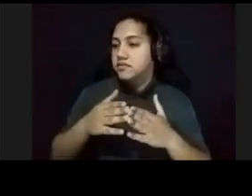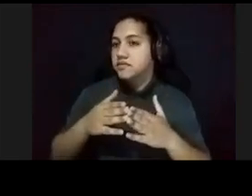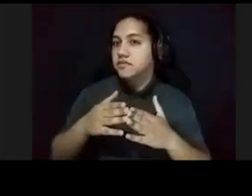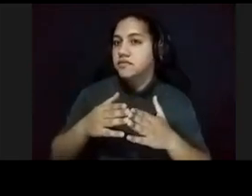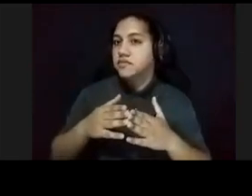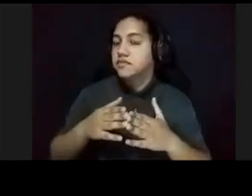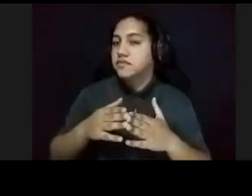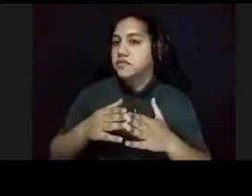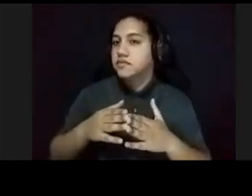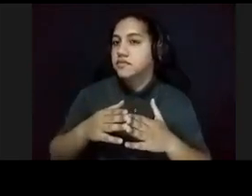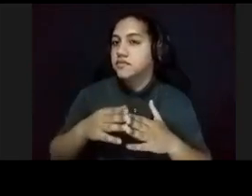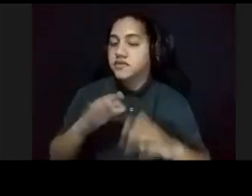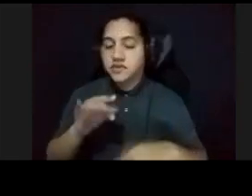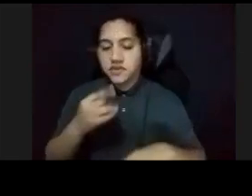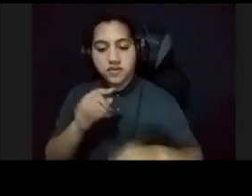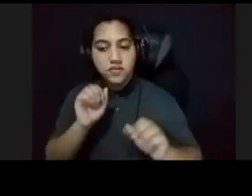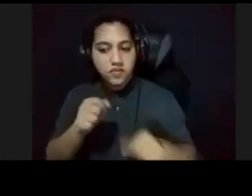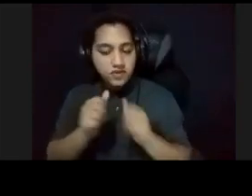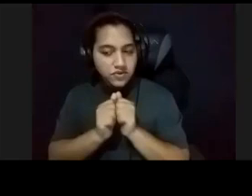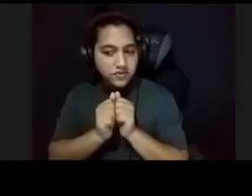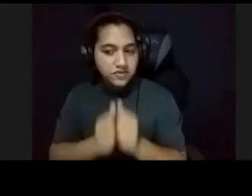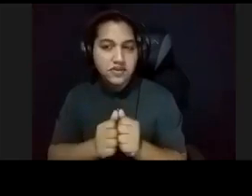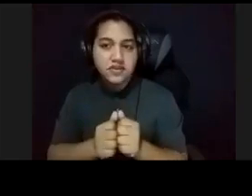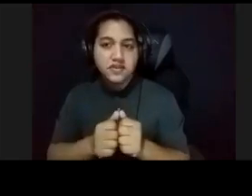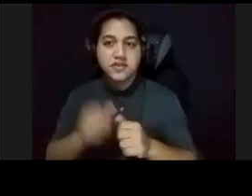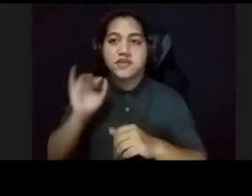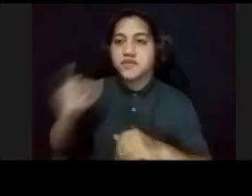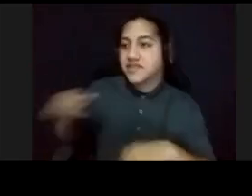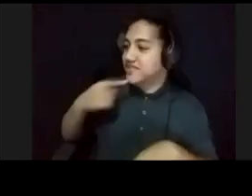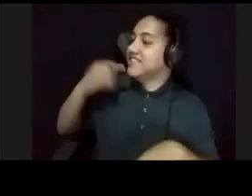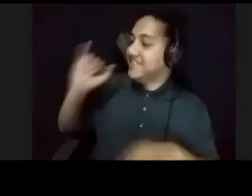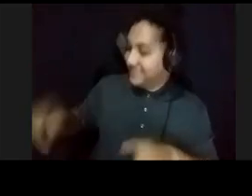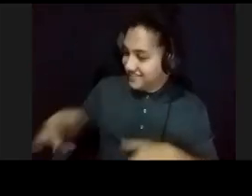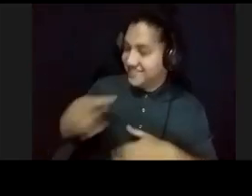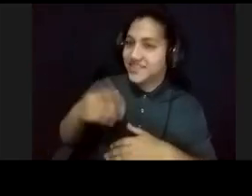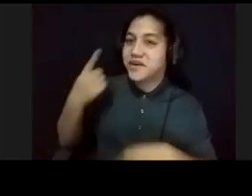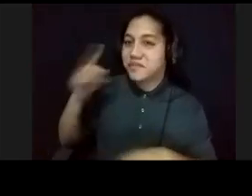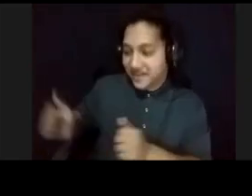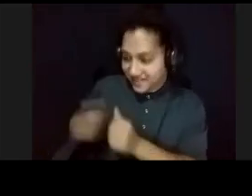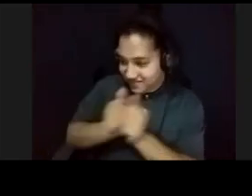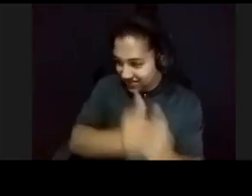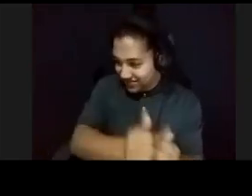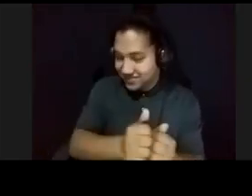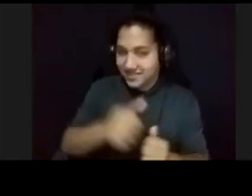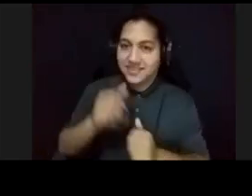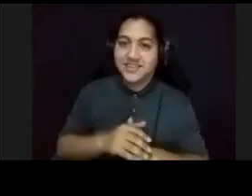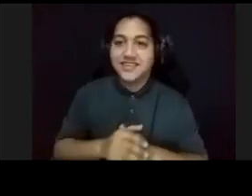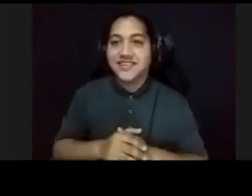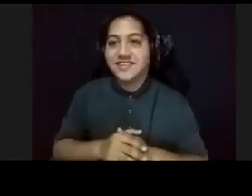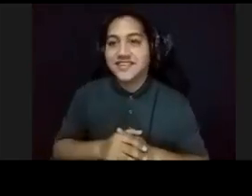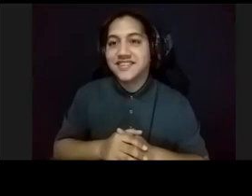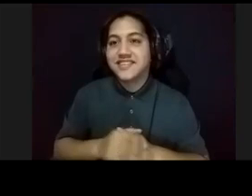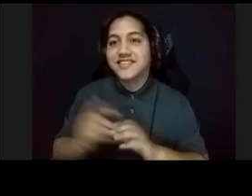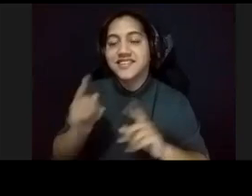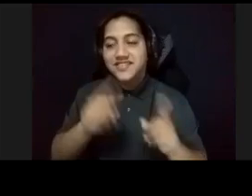yo, le comento, le puedo acompañar, y me dice, por eso es que se lo digo, para que me acompañe, nos fuimos a la